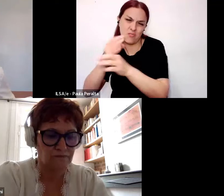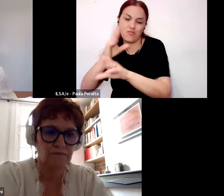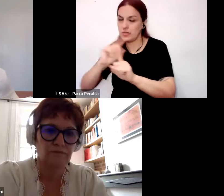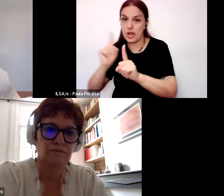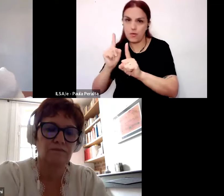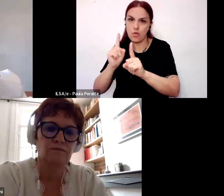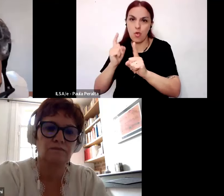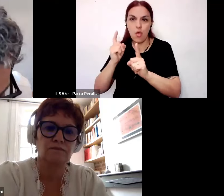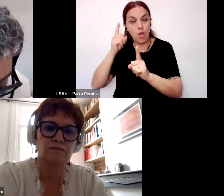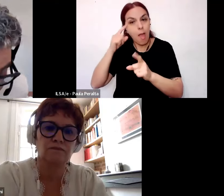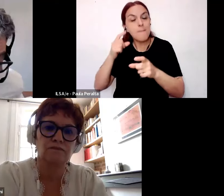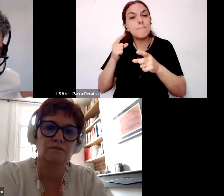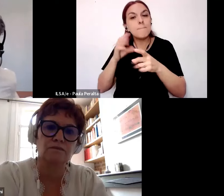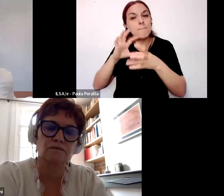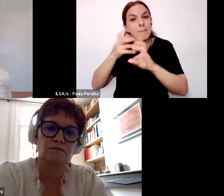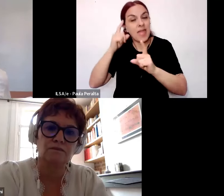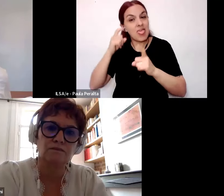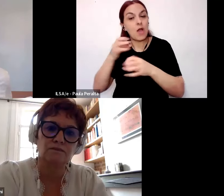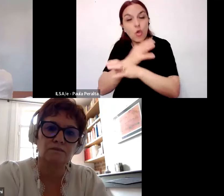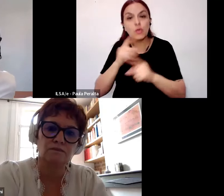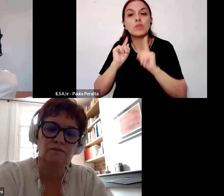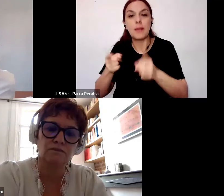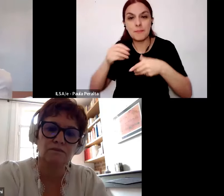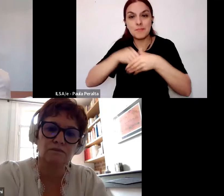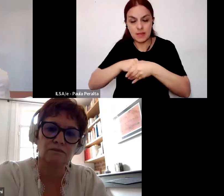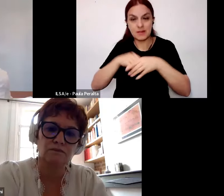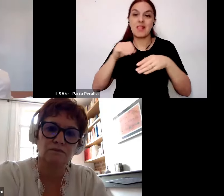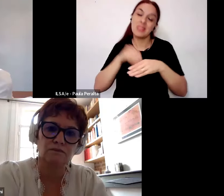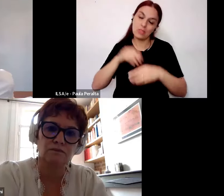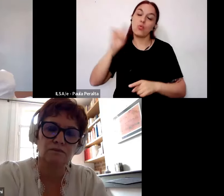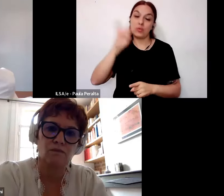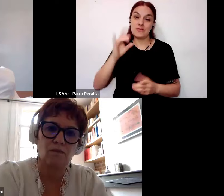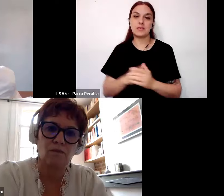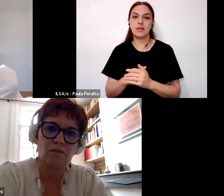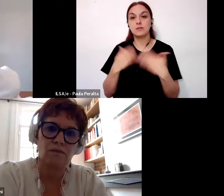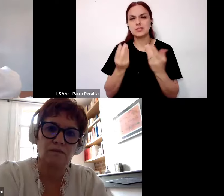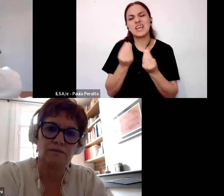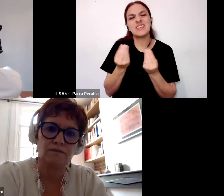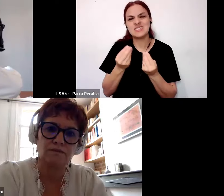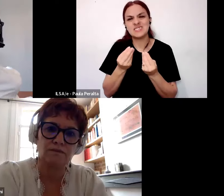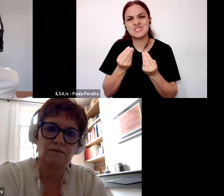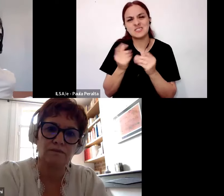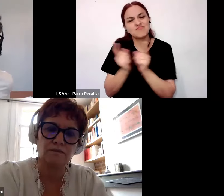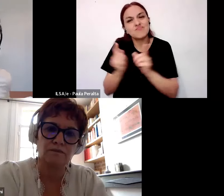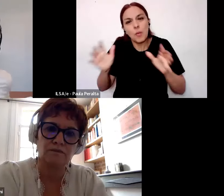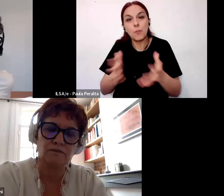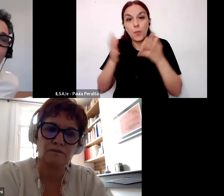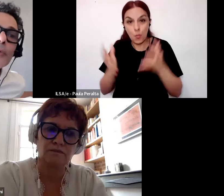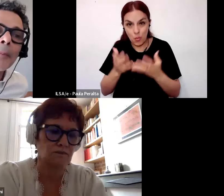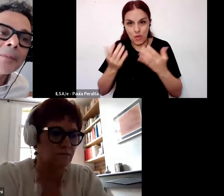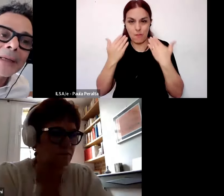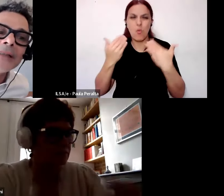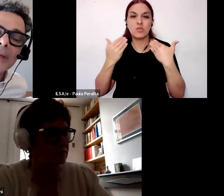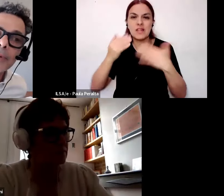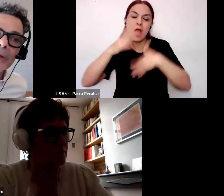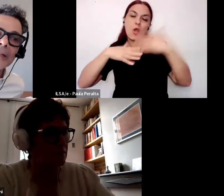en las universidades es decir que promueven la posibilidad de construir por supuesto